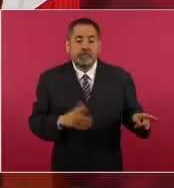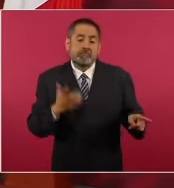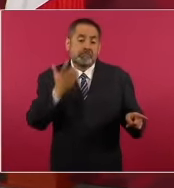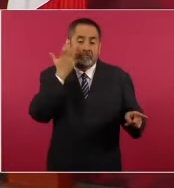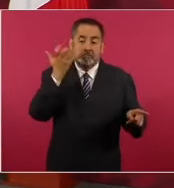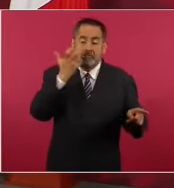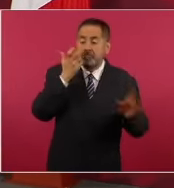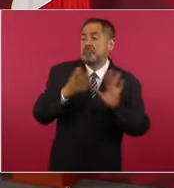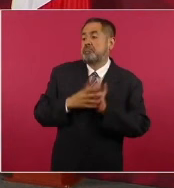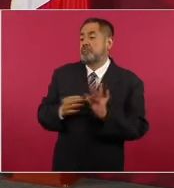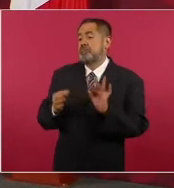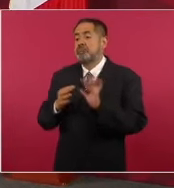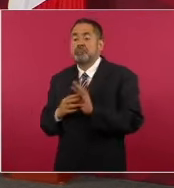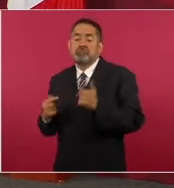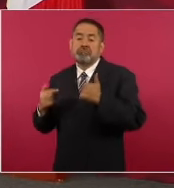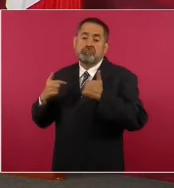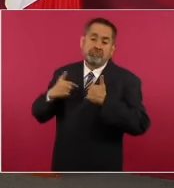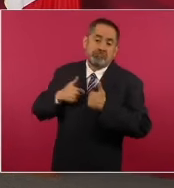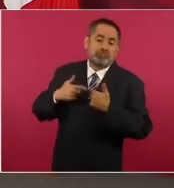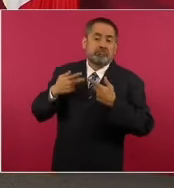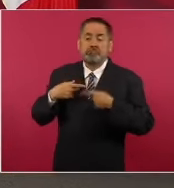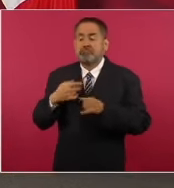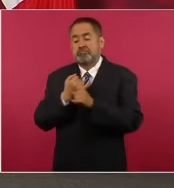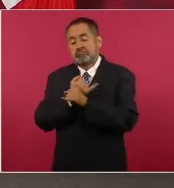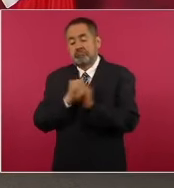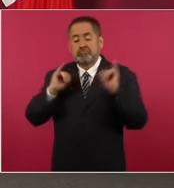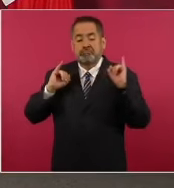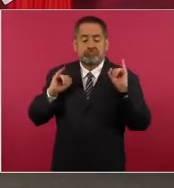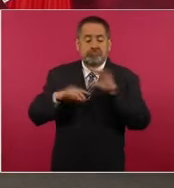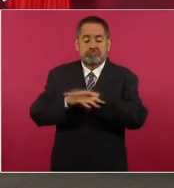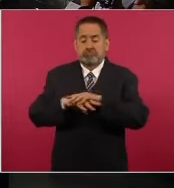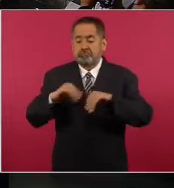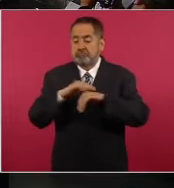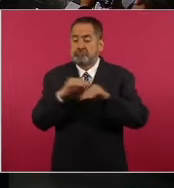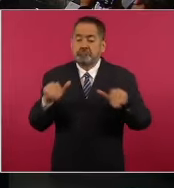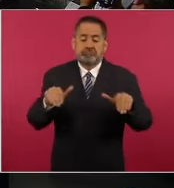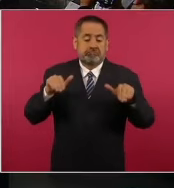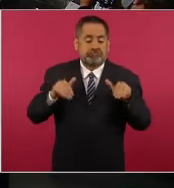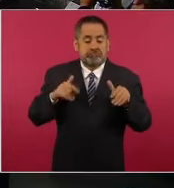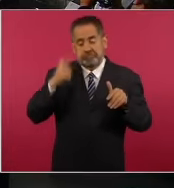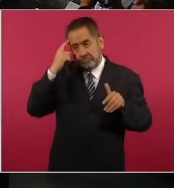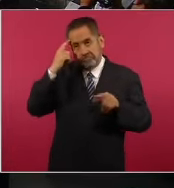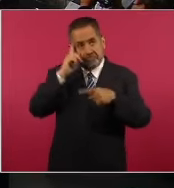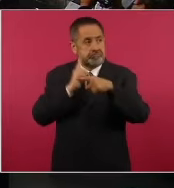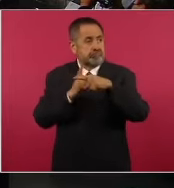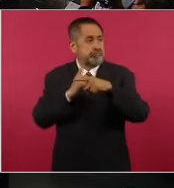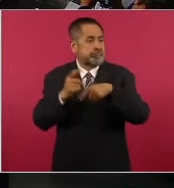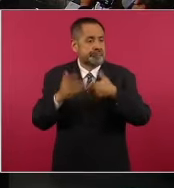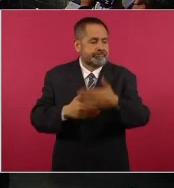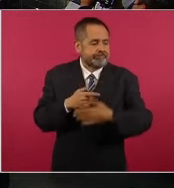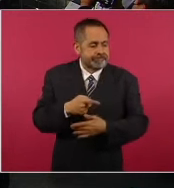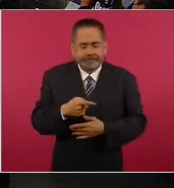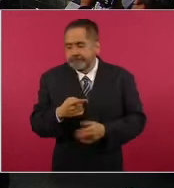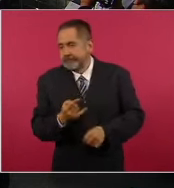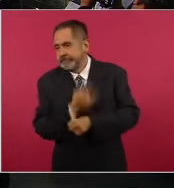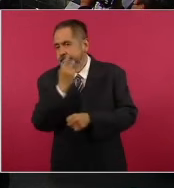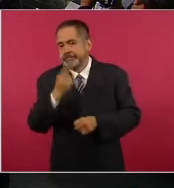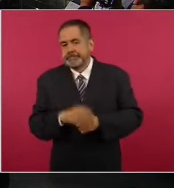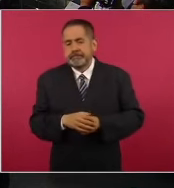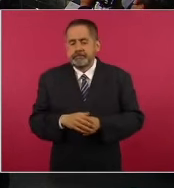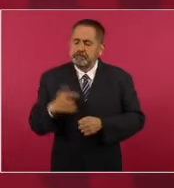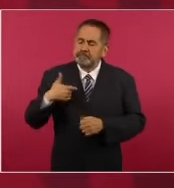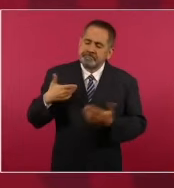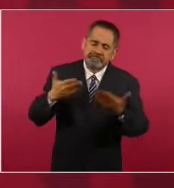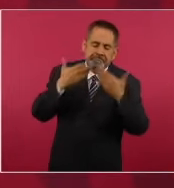como gente independiente, progresista, buena